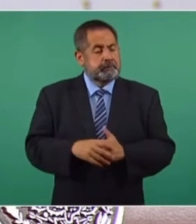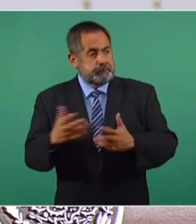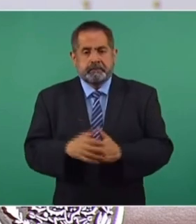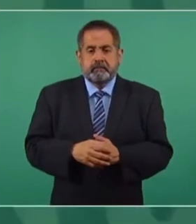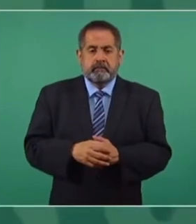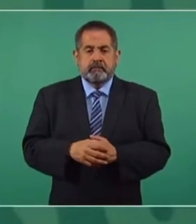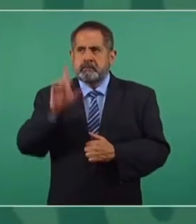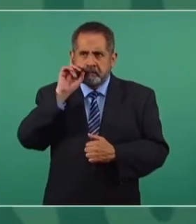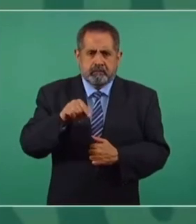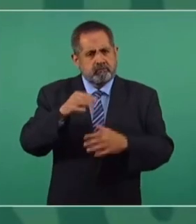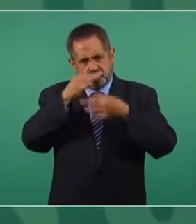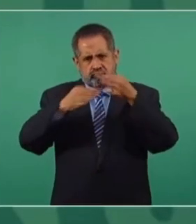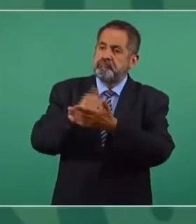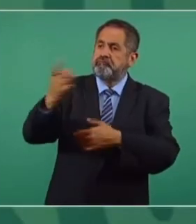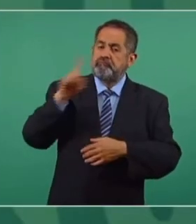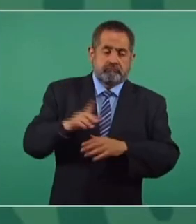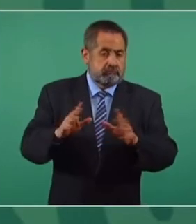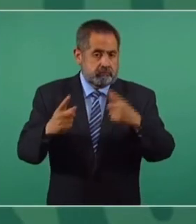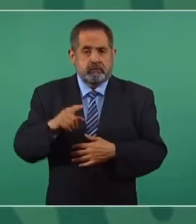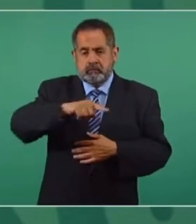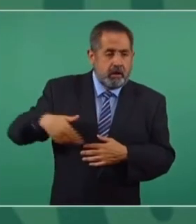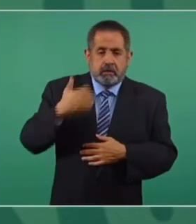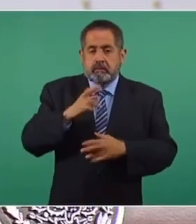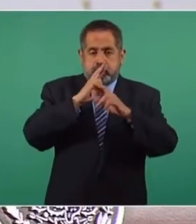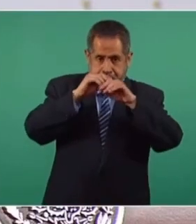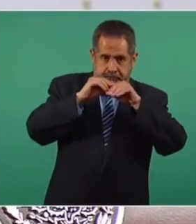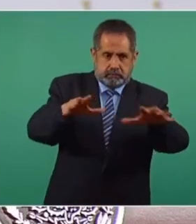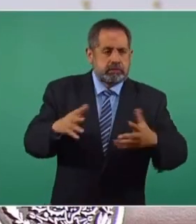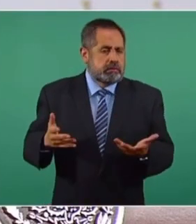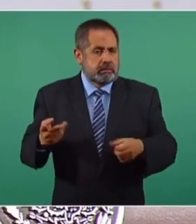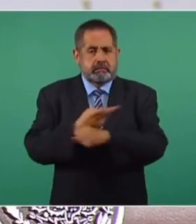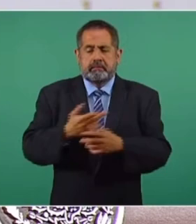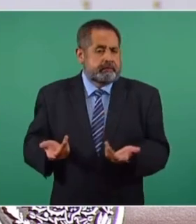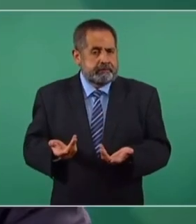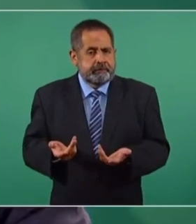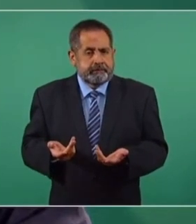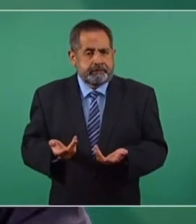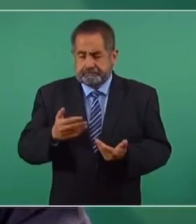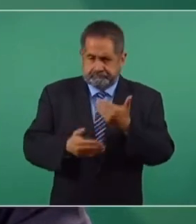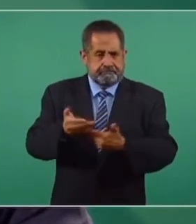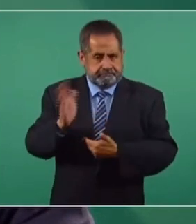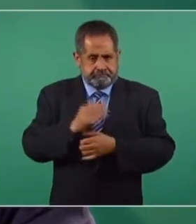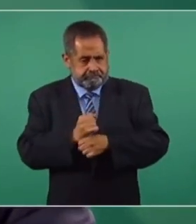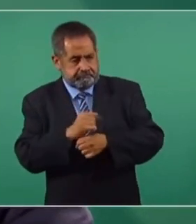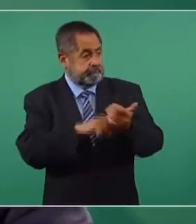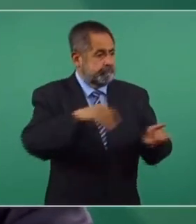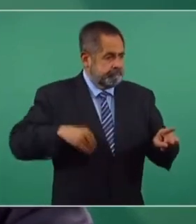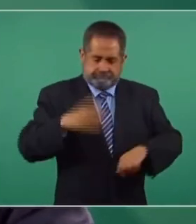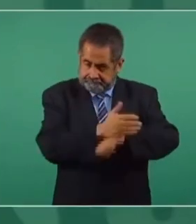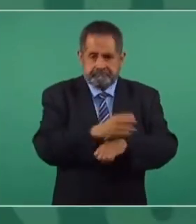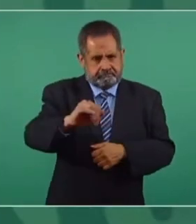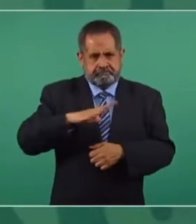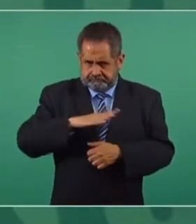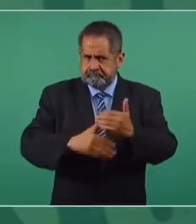vamos mañana a informar sobre eso y queremos informar de cómo se ha avanzado en el castigo a los responsables.